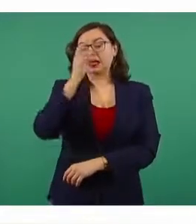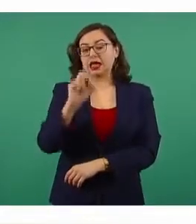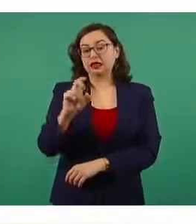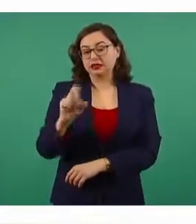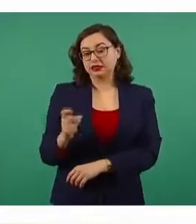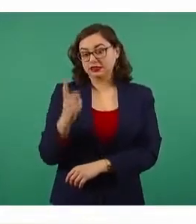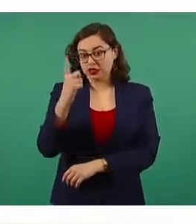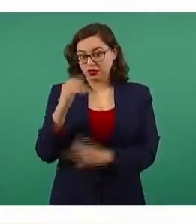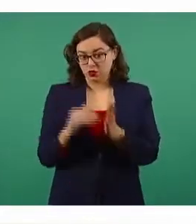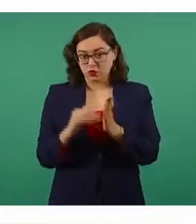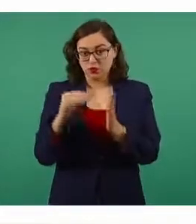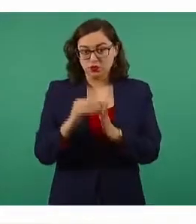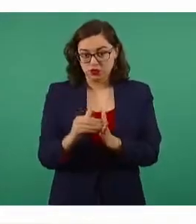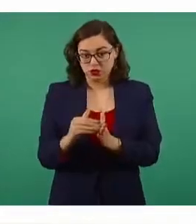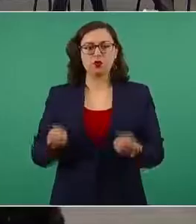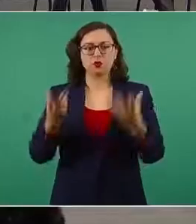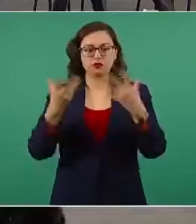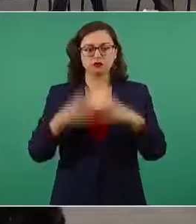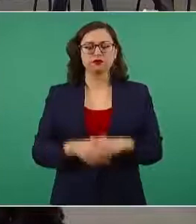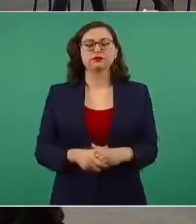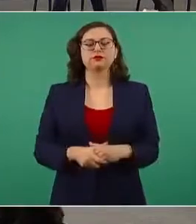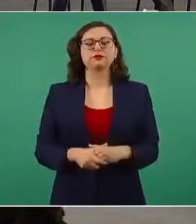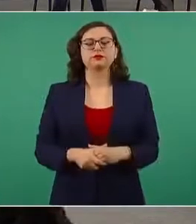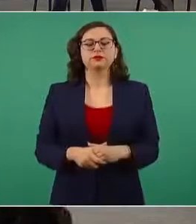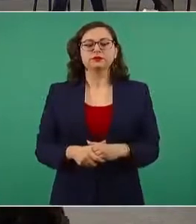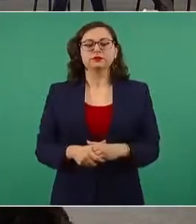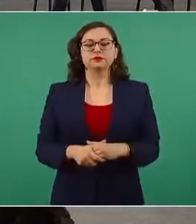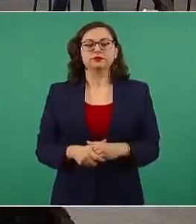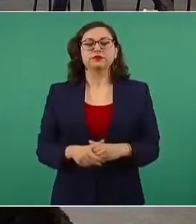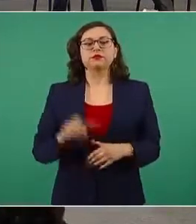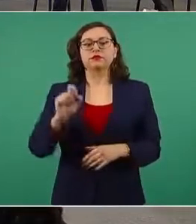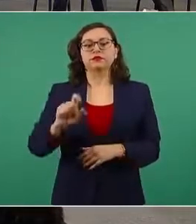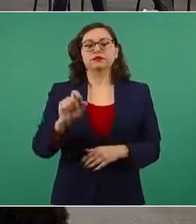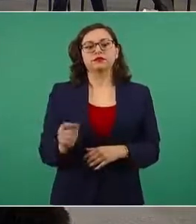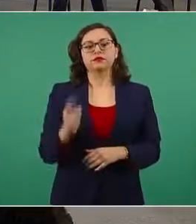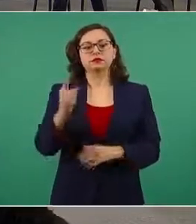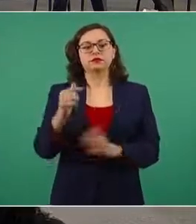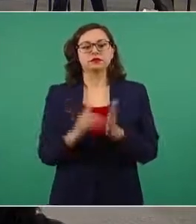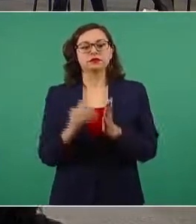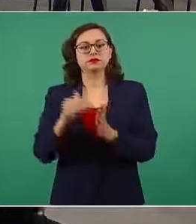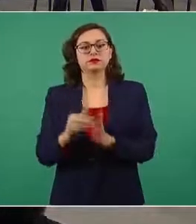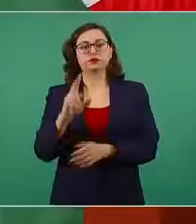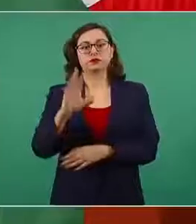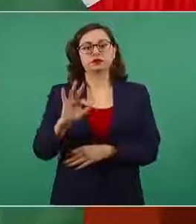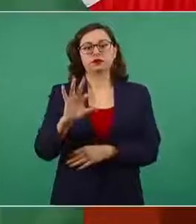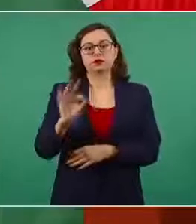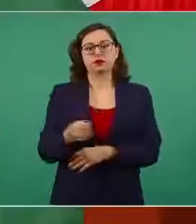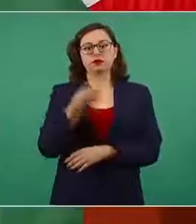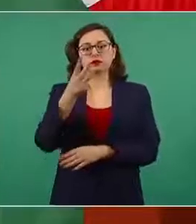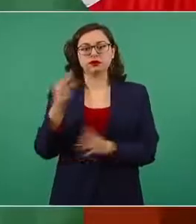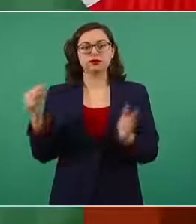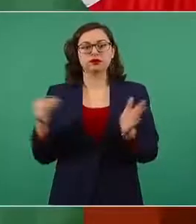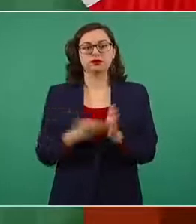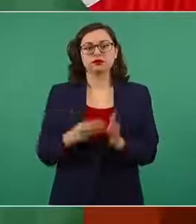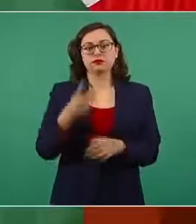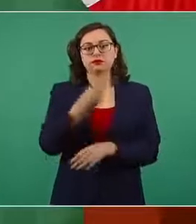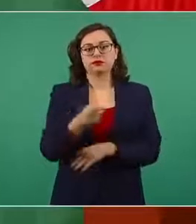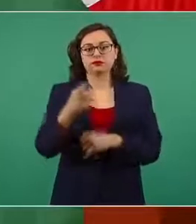se han puesto en México. Estas son la cantidad de personas, 22 millones 43 mil 213